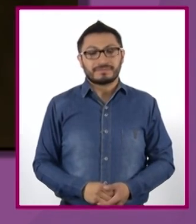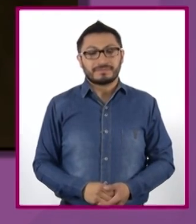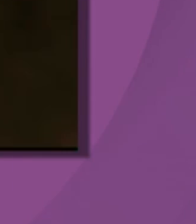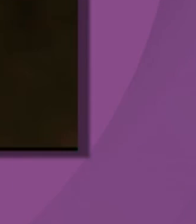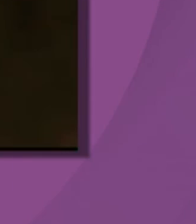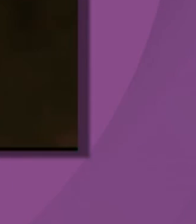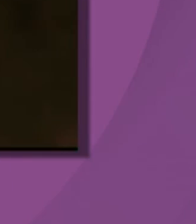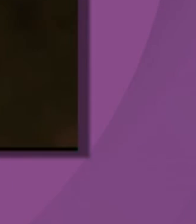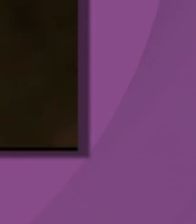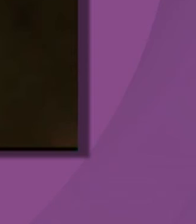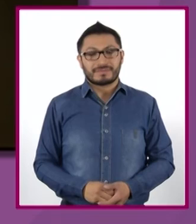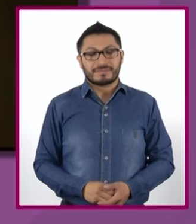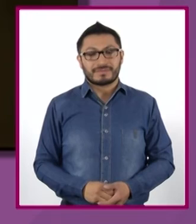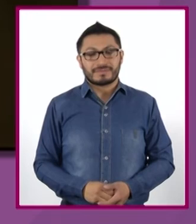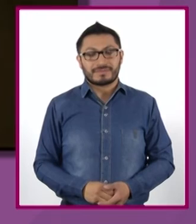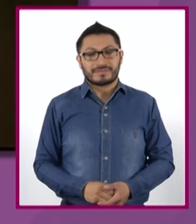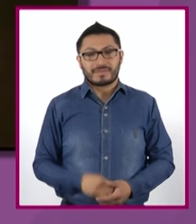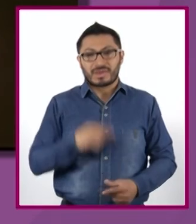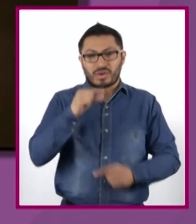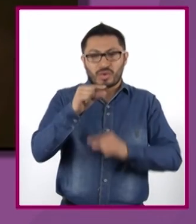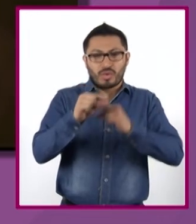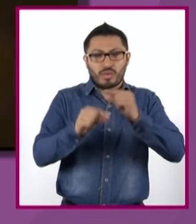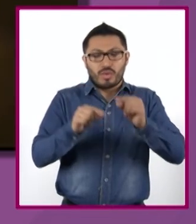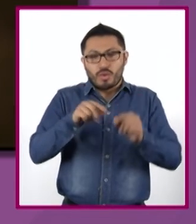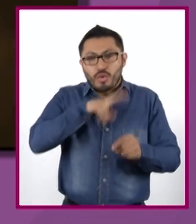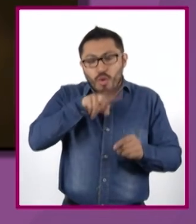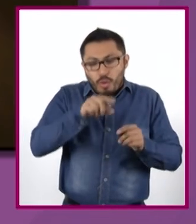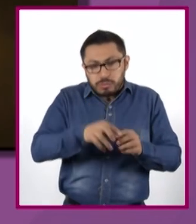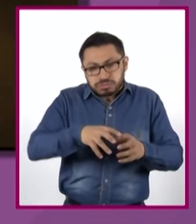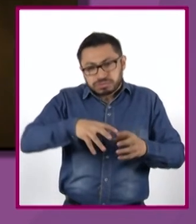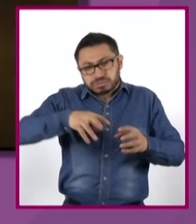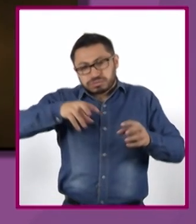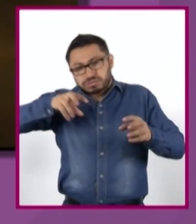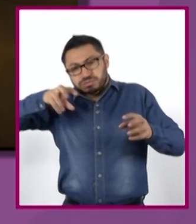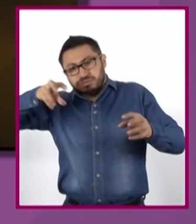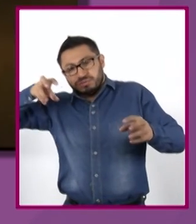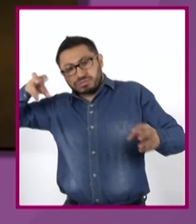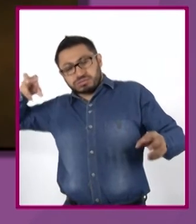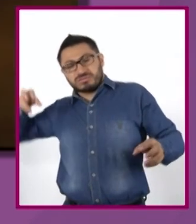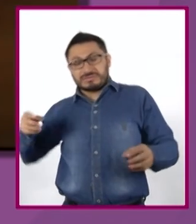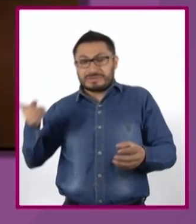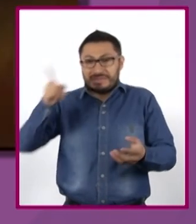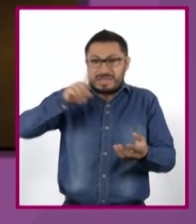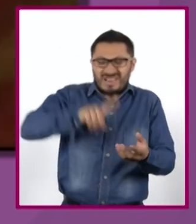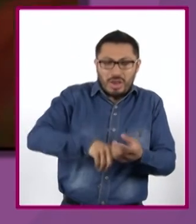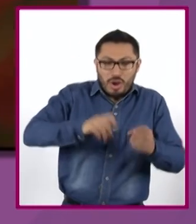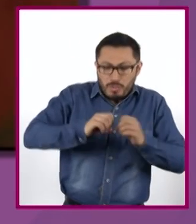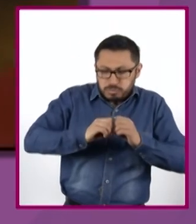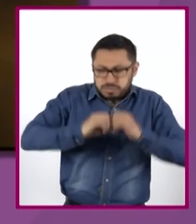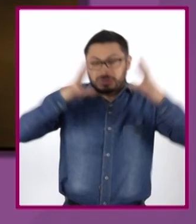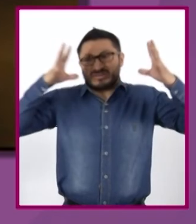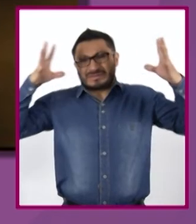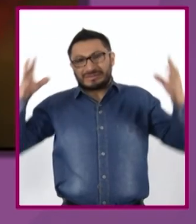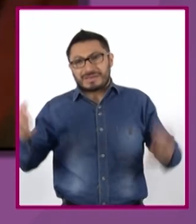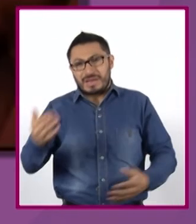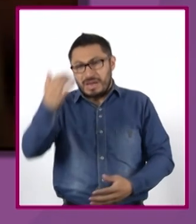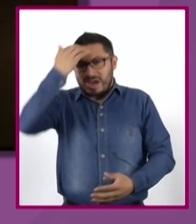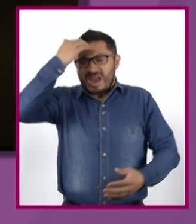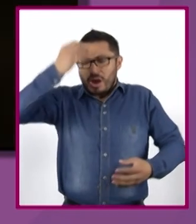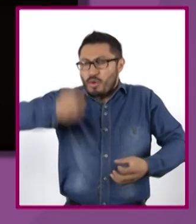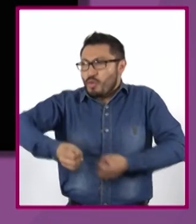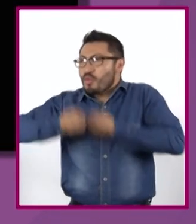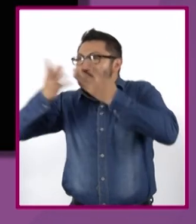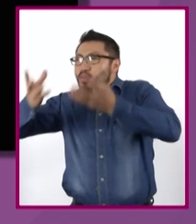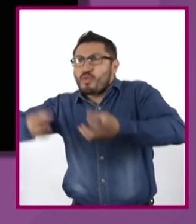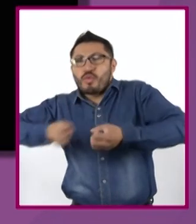Fue creciendo tanto que un día no ocupó más y reventó su olla de barro, lanzando todo el conocimiento contenido